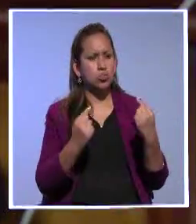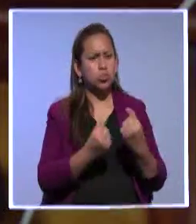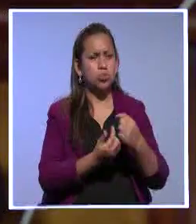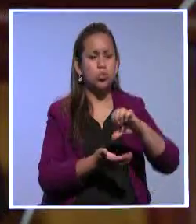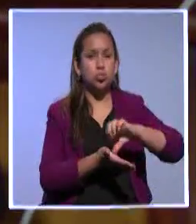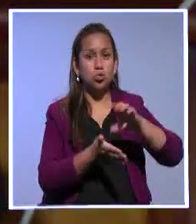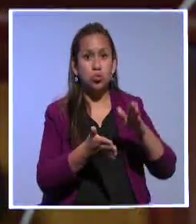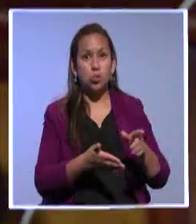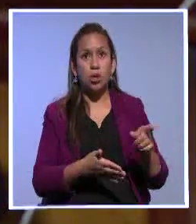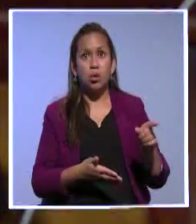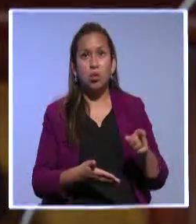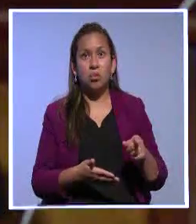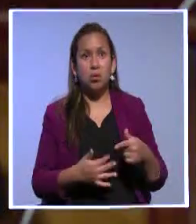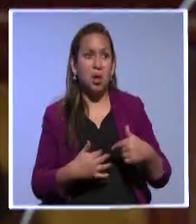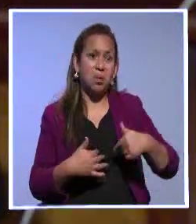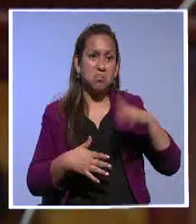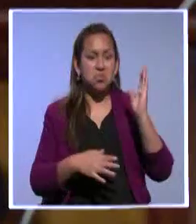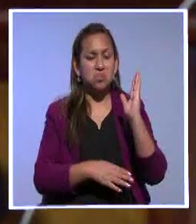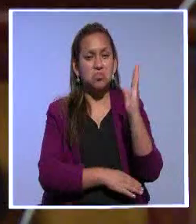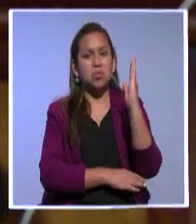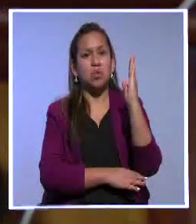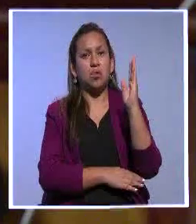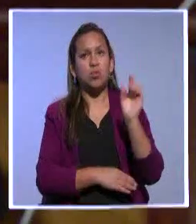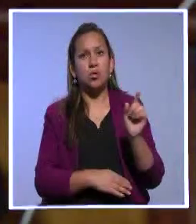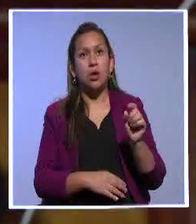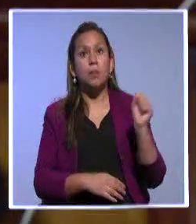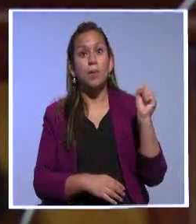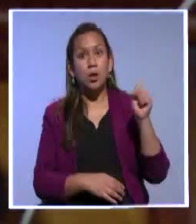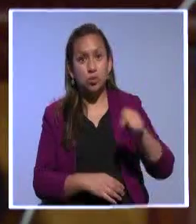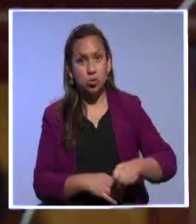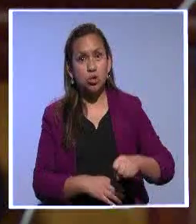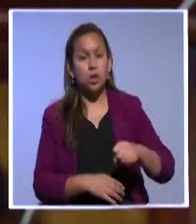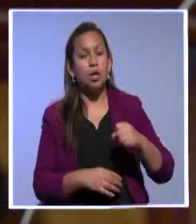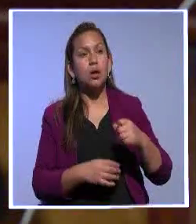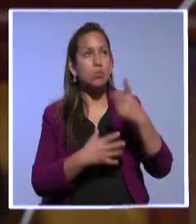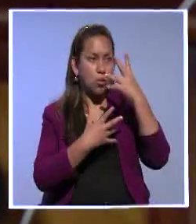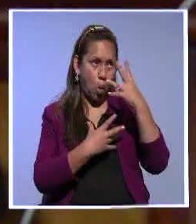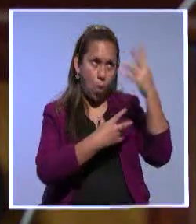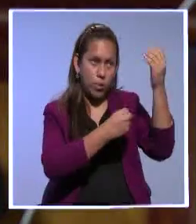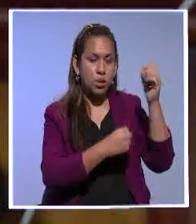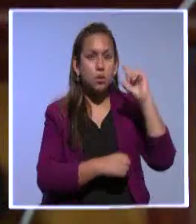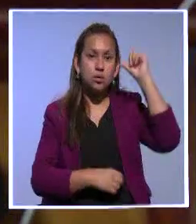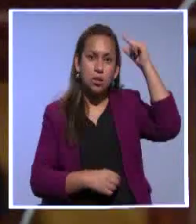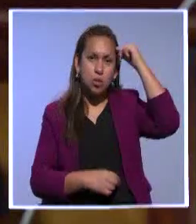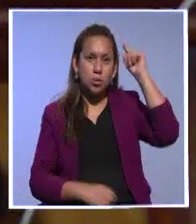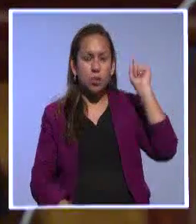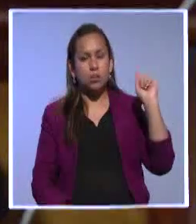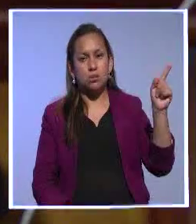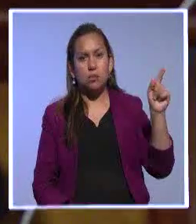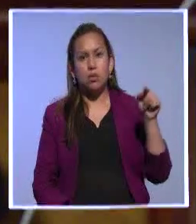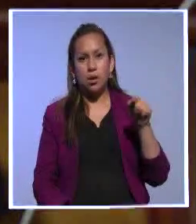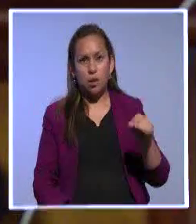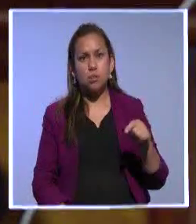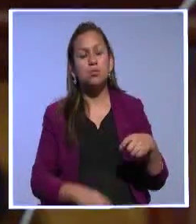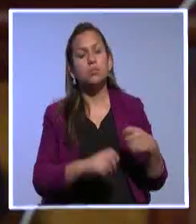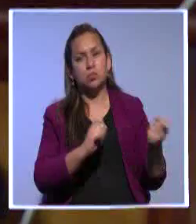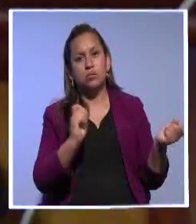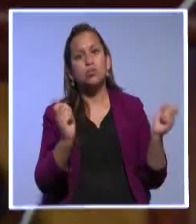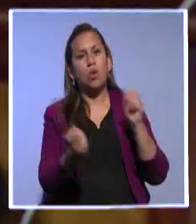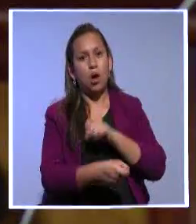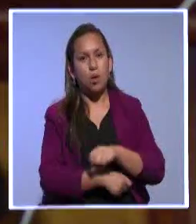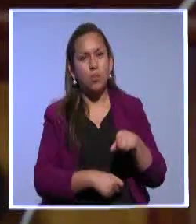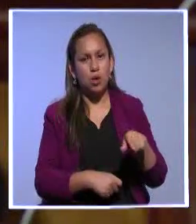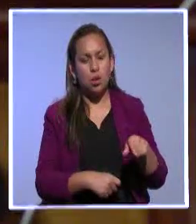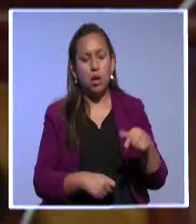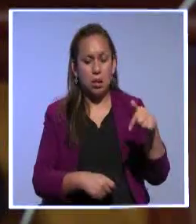ciudadanos que no obedecen a nada, pero sí al gobernante de turno, como es en el caso actual en el Ecuador? Entonces, ese es un cambio fundamental a mi juicio que debe